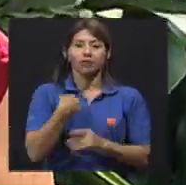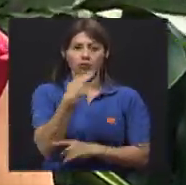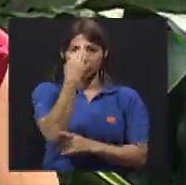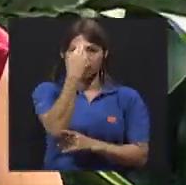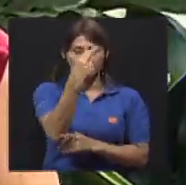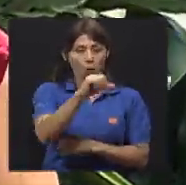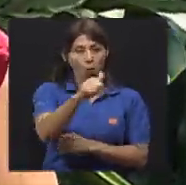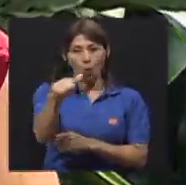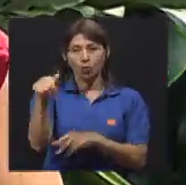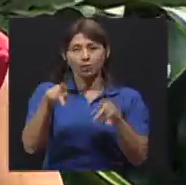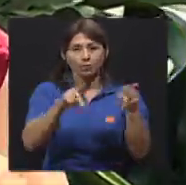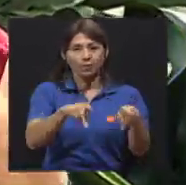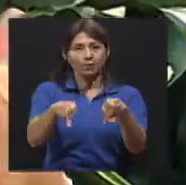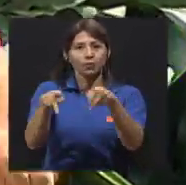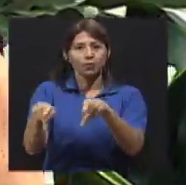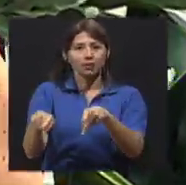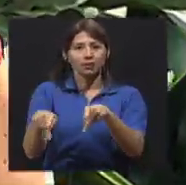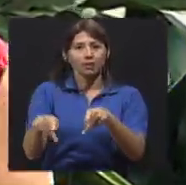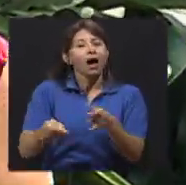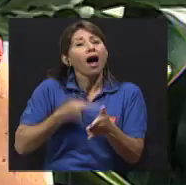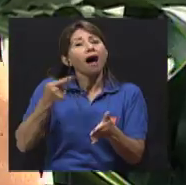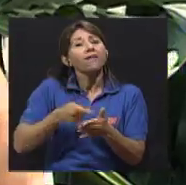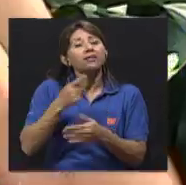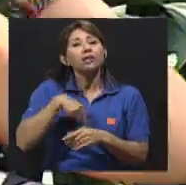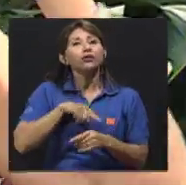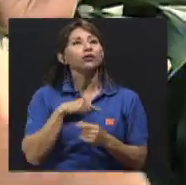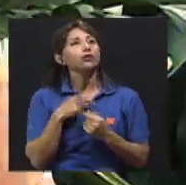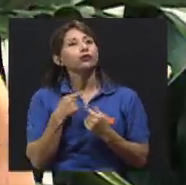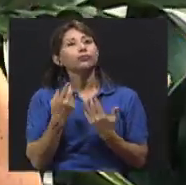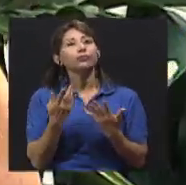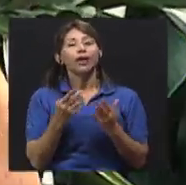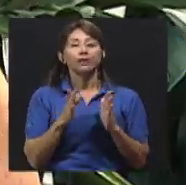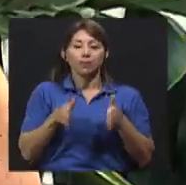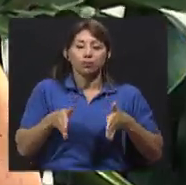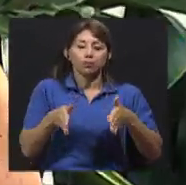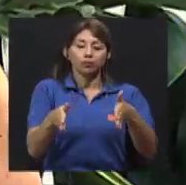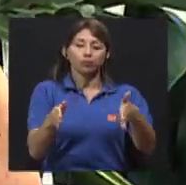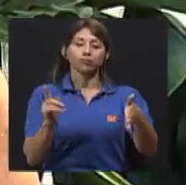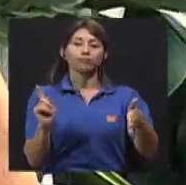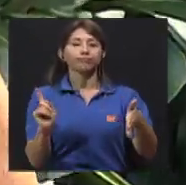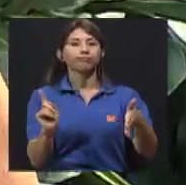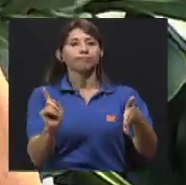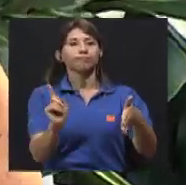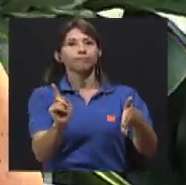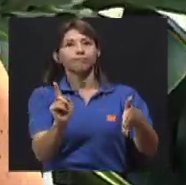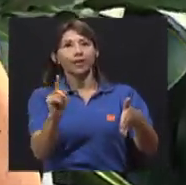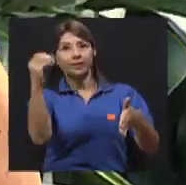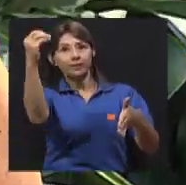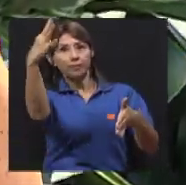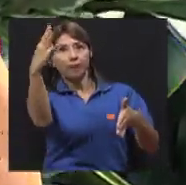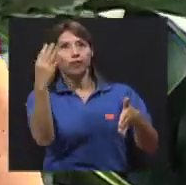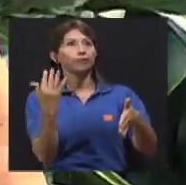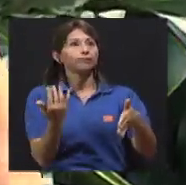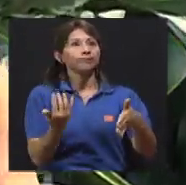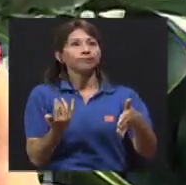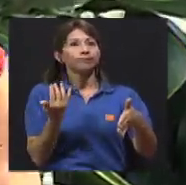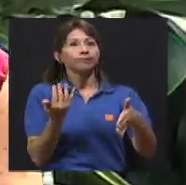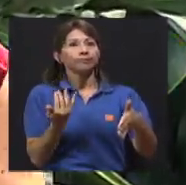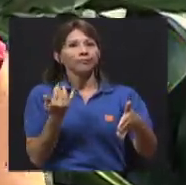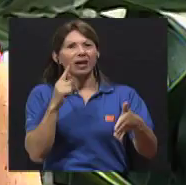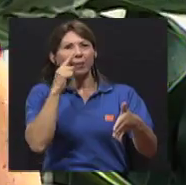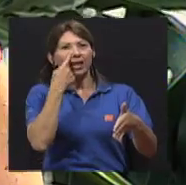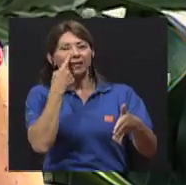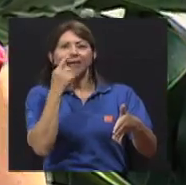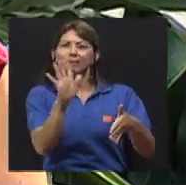Entonces, muchas veces nos da pereza esperarnos a que cambie el semáforo peatonal en zona urbana. No importa, es mejor esperarse un